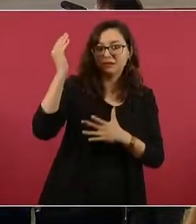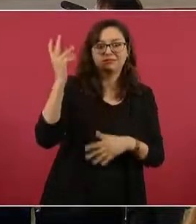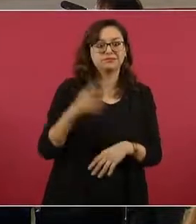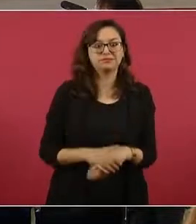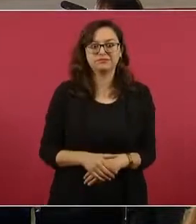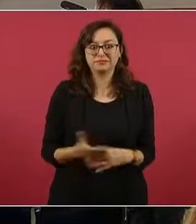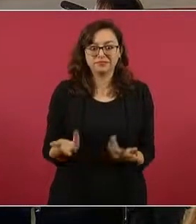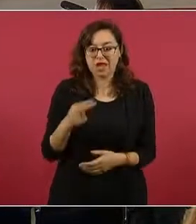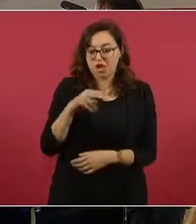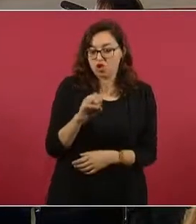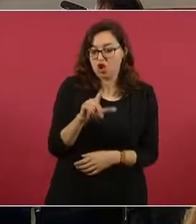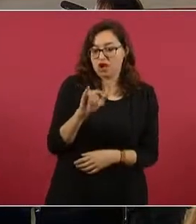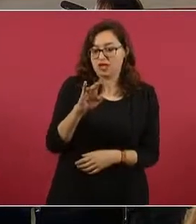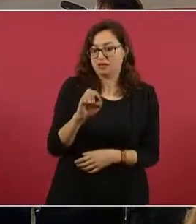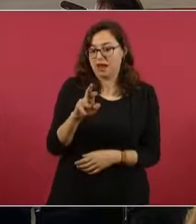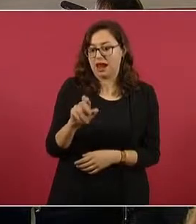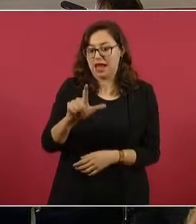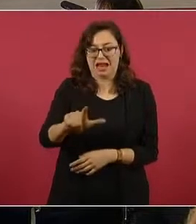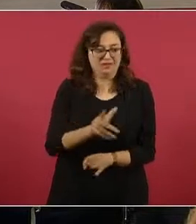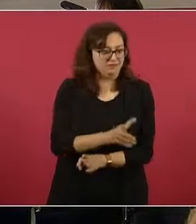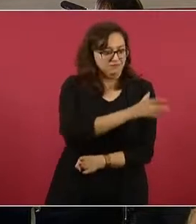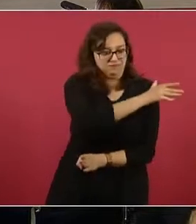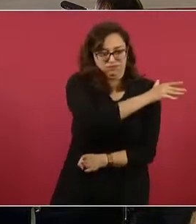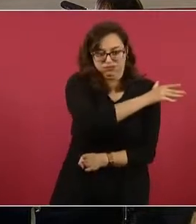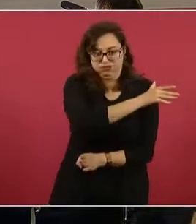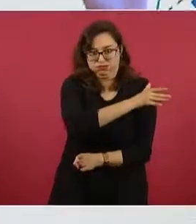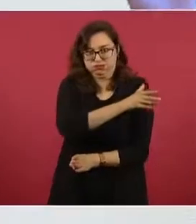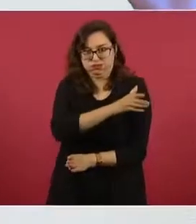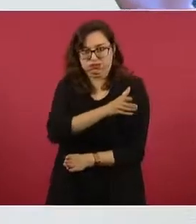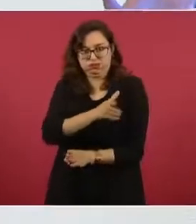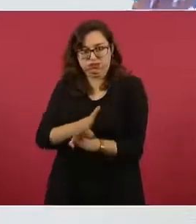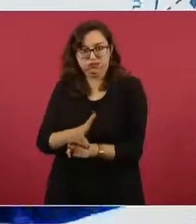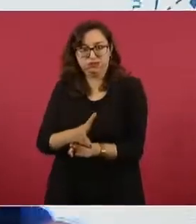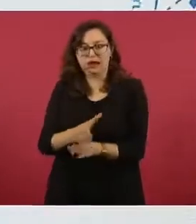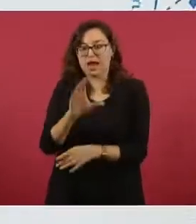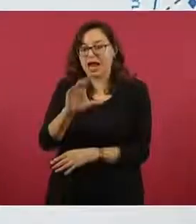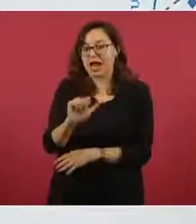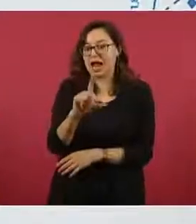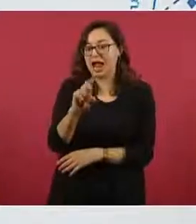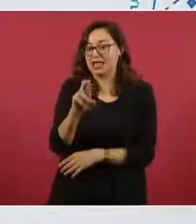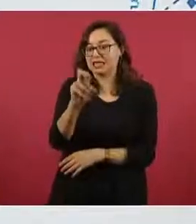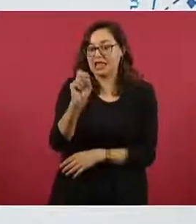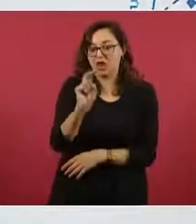todo el periodo neoliberal, sobre todo, no declaró la guerra Calderón.